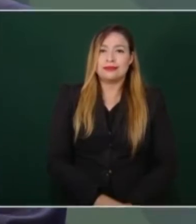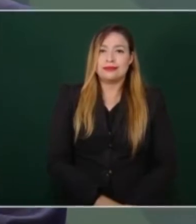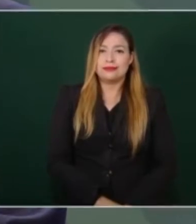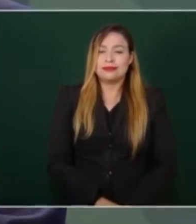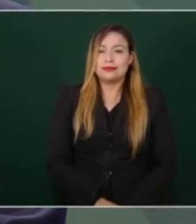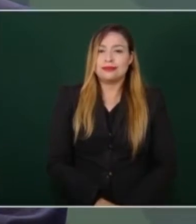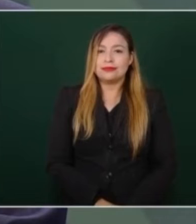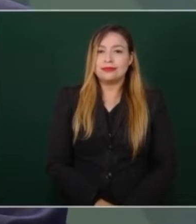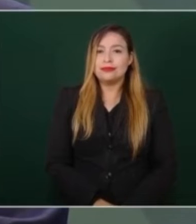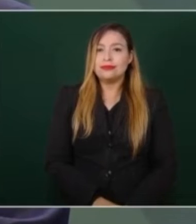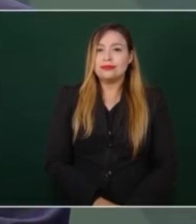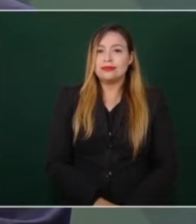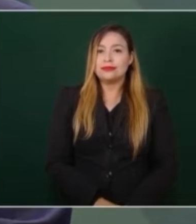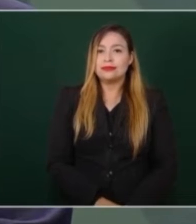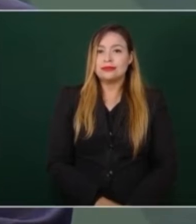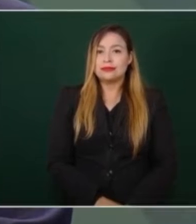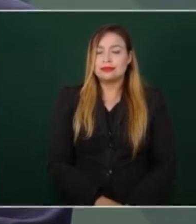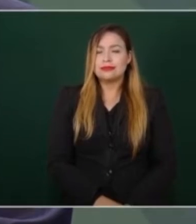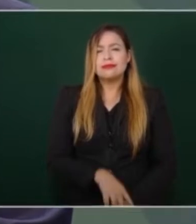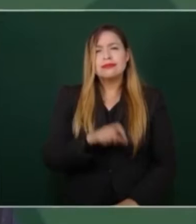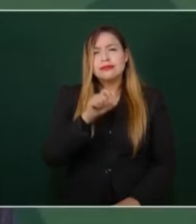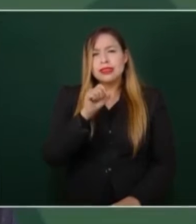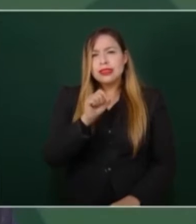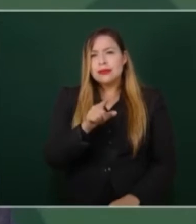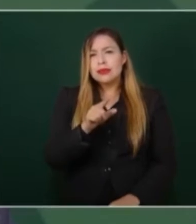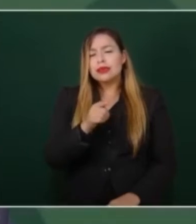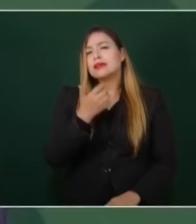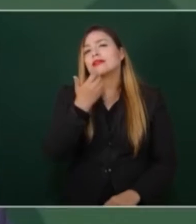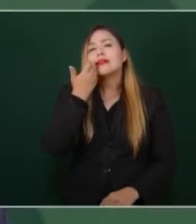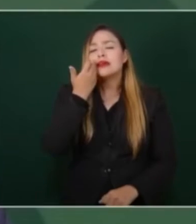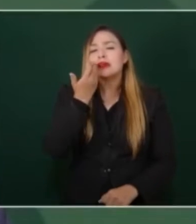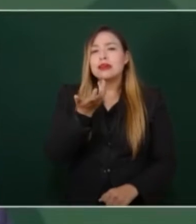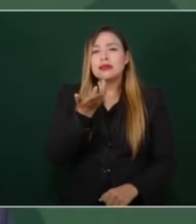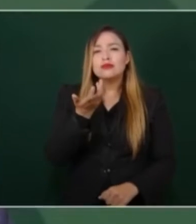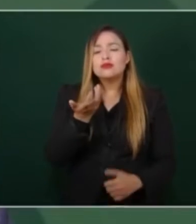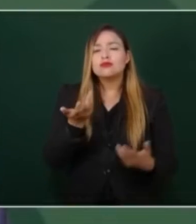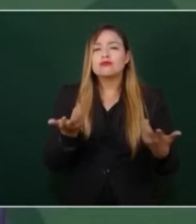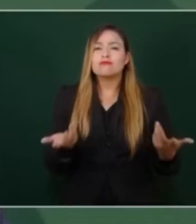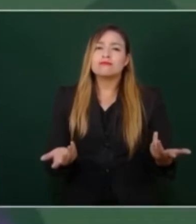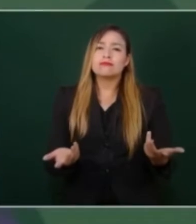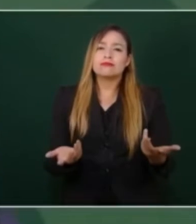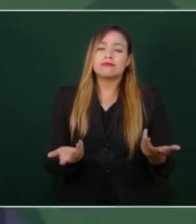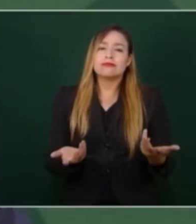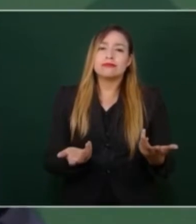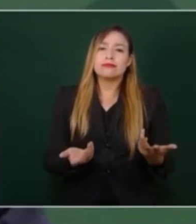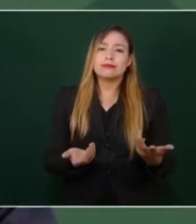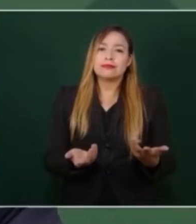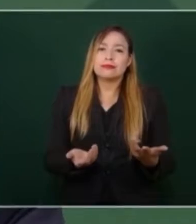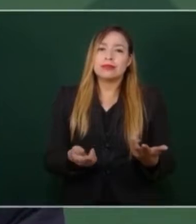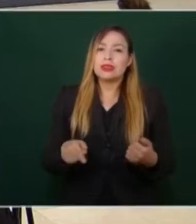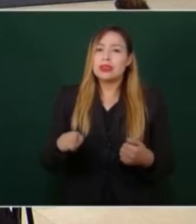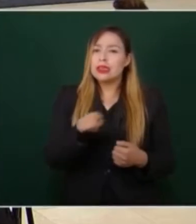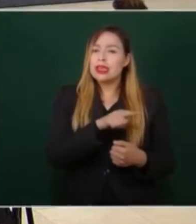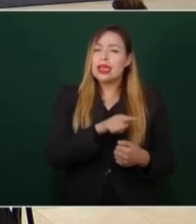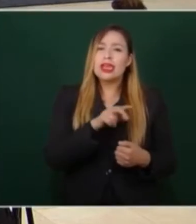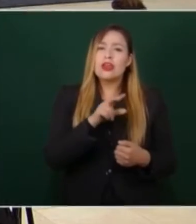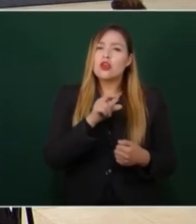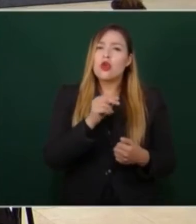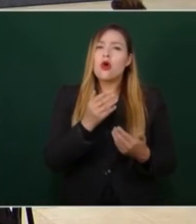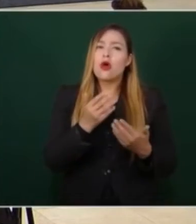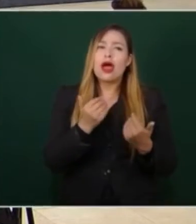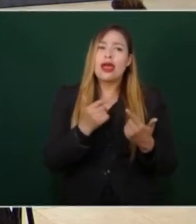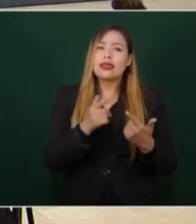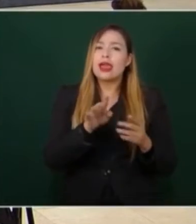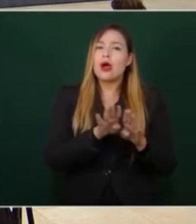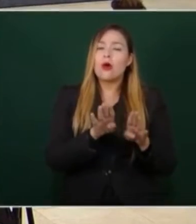Y vamos también a procurar que no sea en prestaciones,